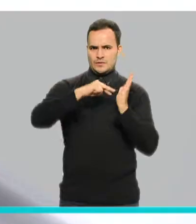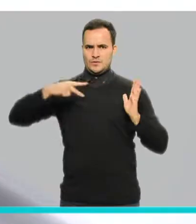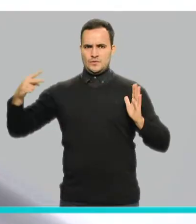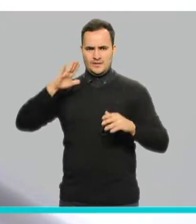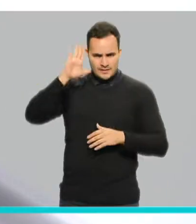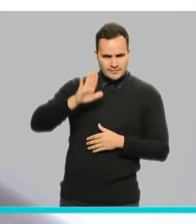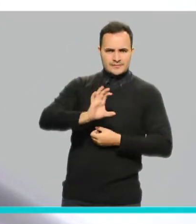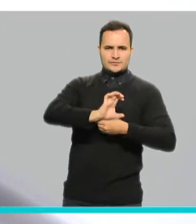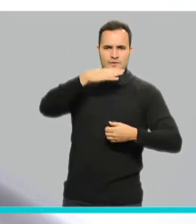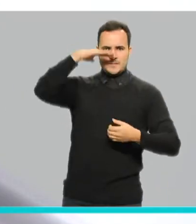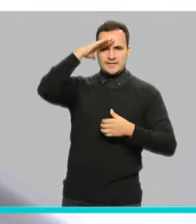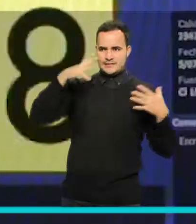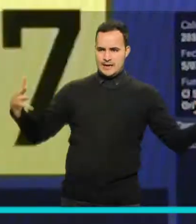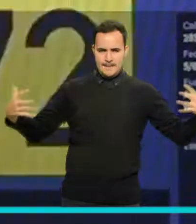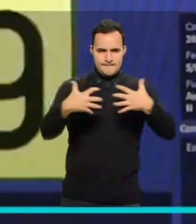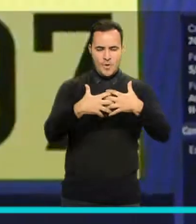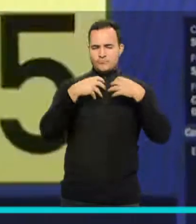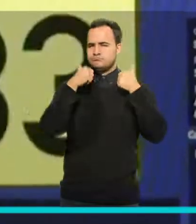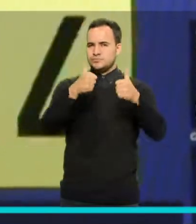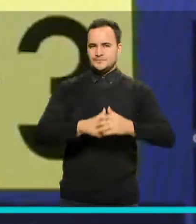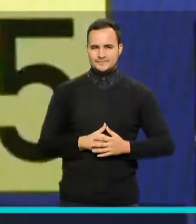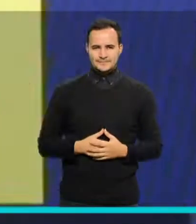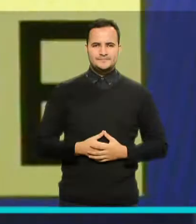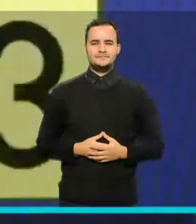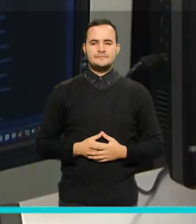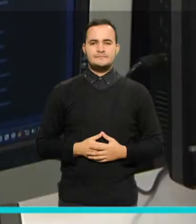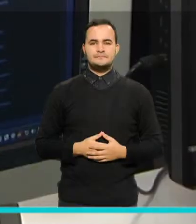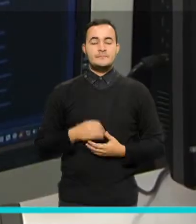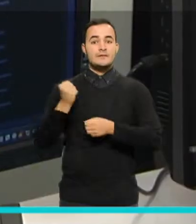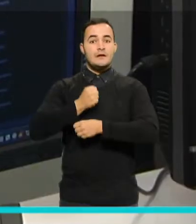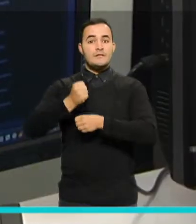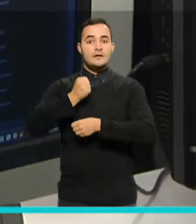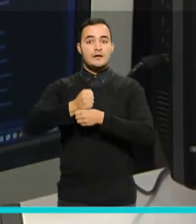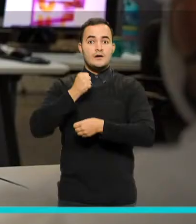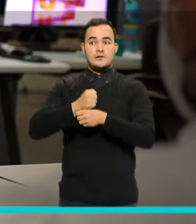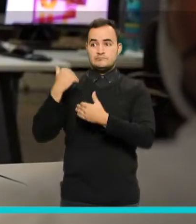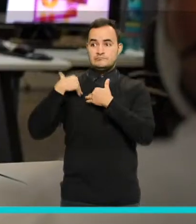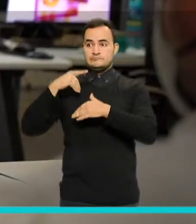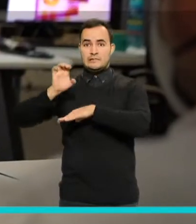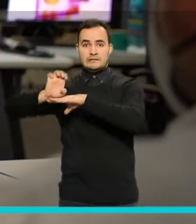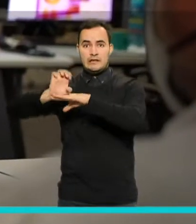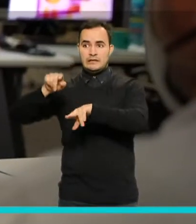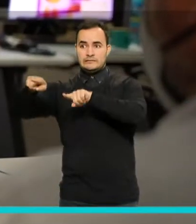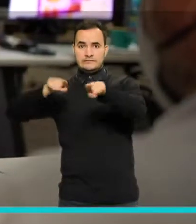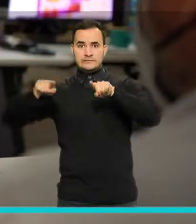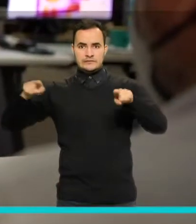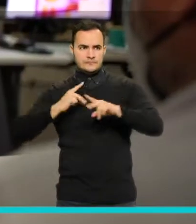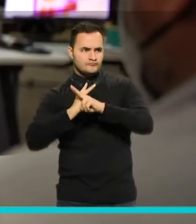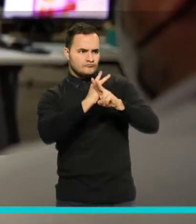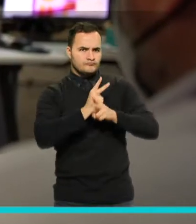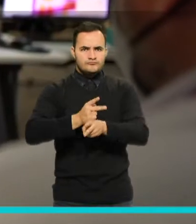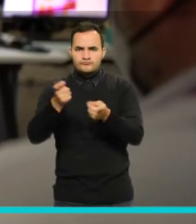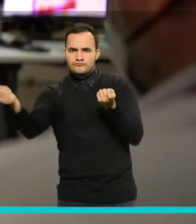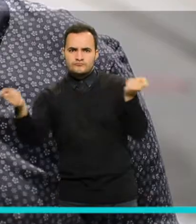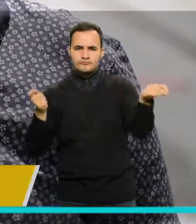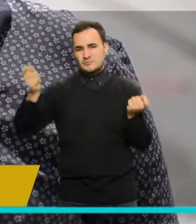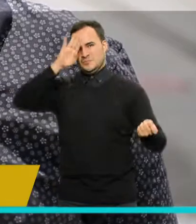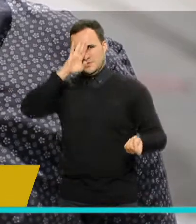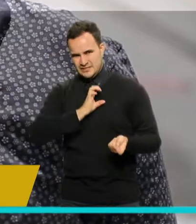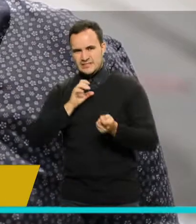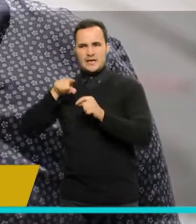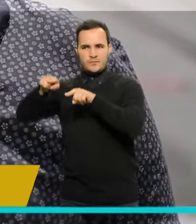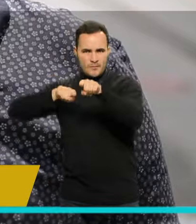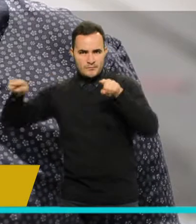Medellín para dar buenos resultados. Creo que el esfuerzo de los entes de seguridad, de policía, pero también la